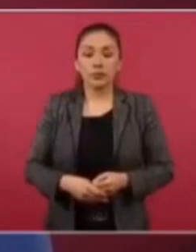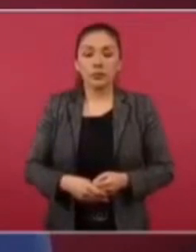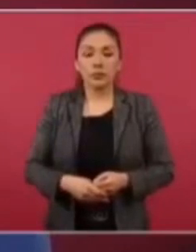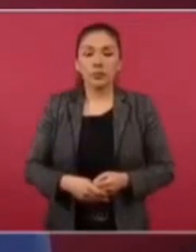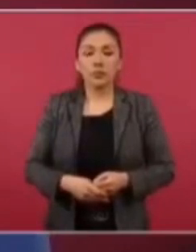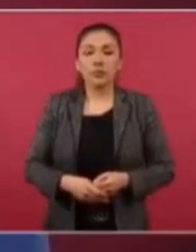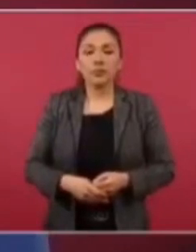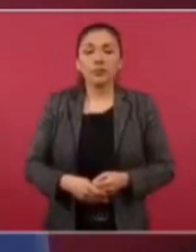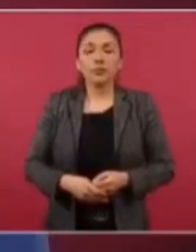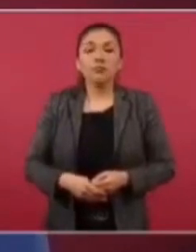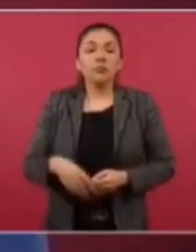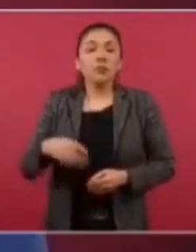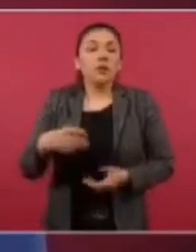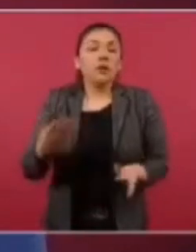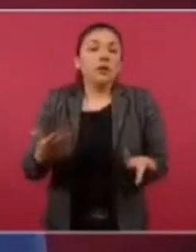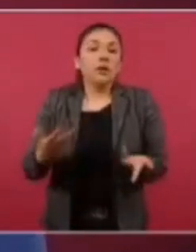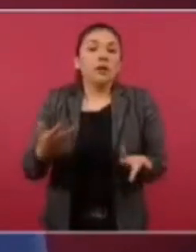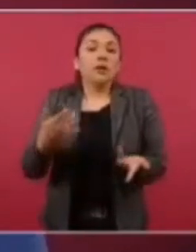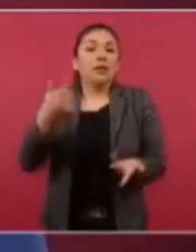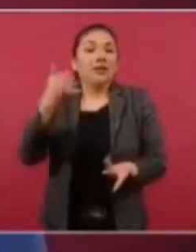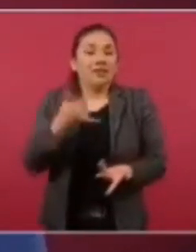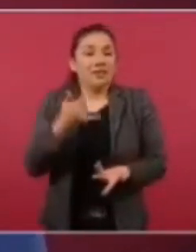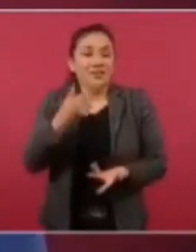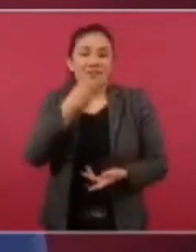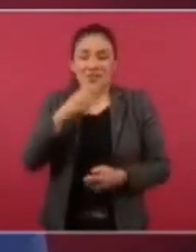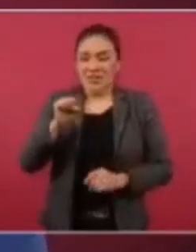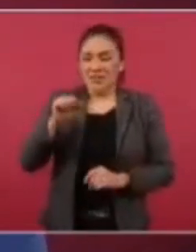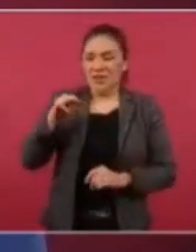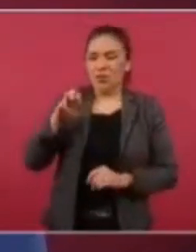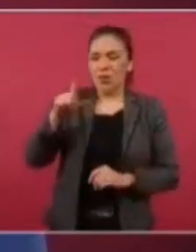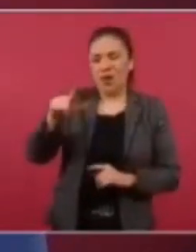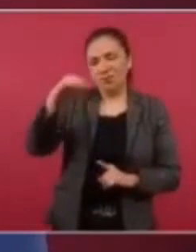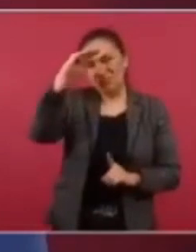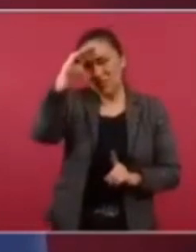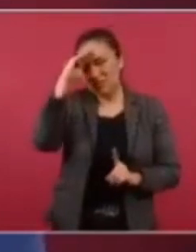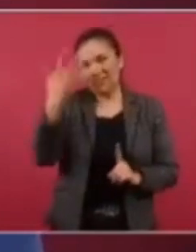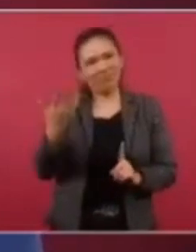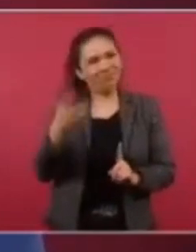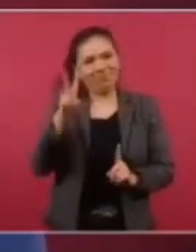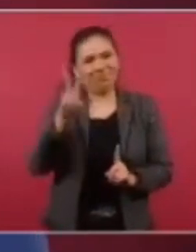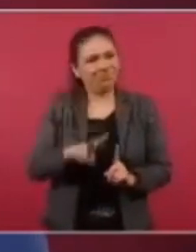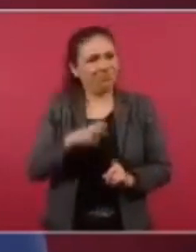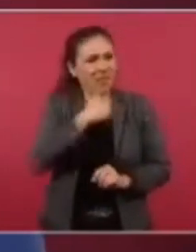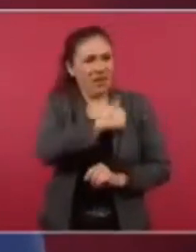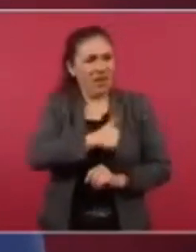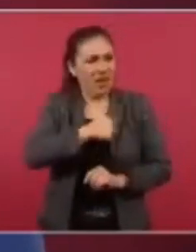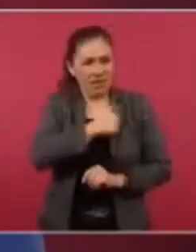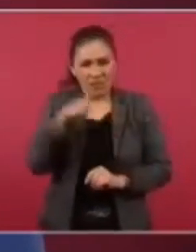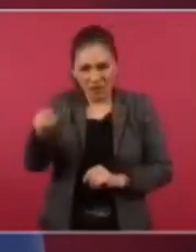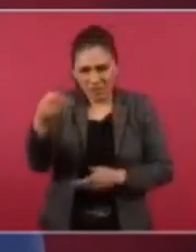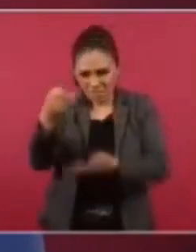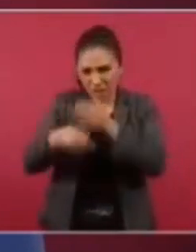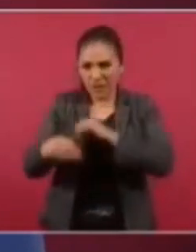y lamentaba Samuel que el presidente no lo había hecho.